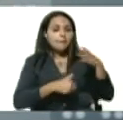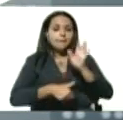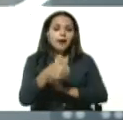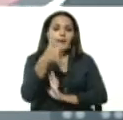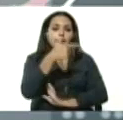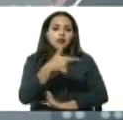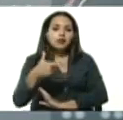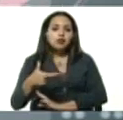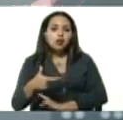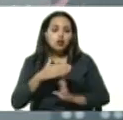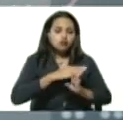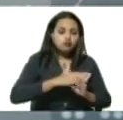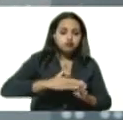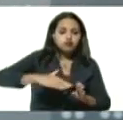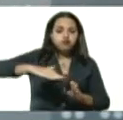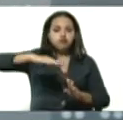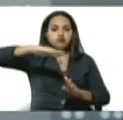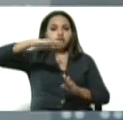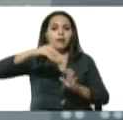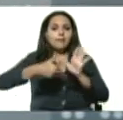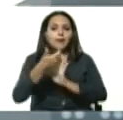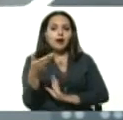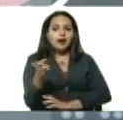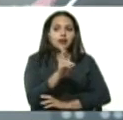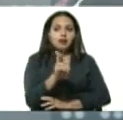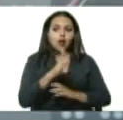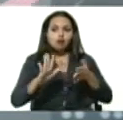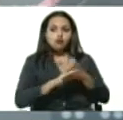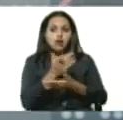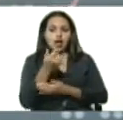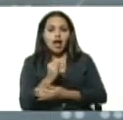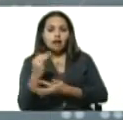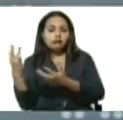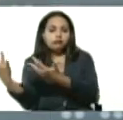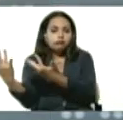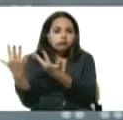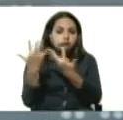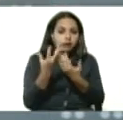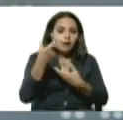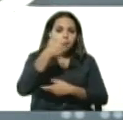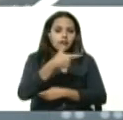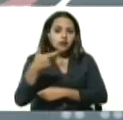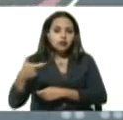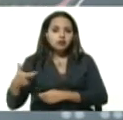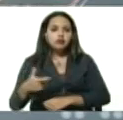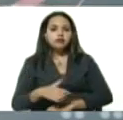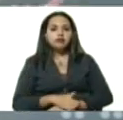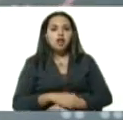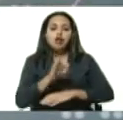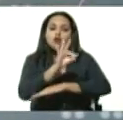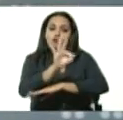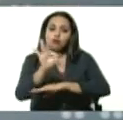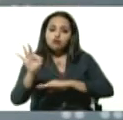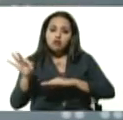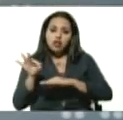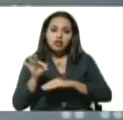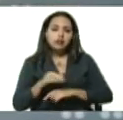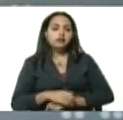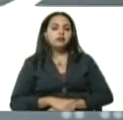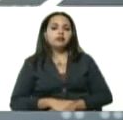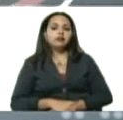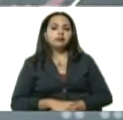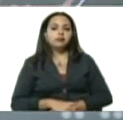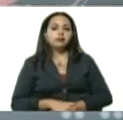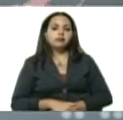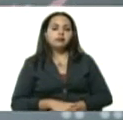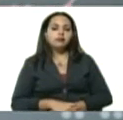y han subido de manera importante por la presión a la que está sometida nuestra frontera occidental y nuestra